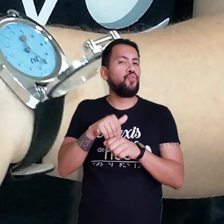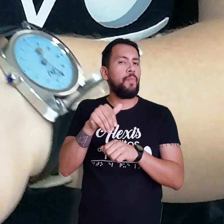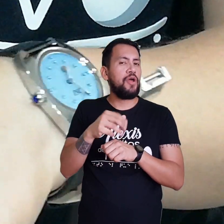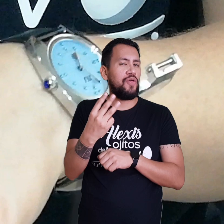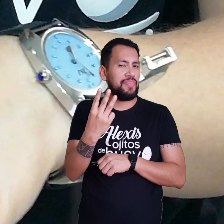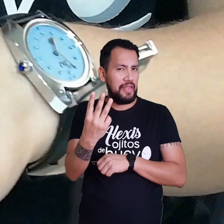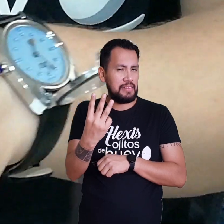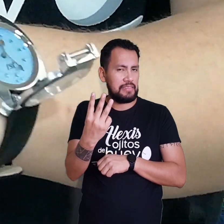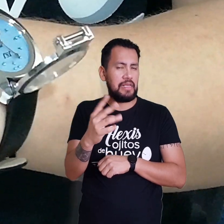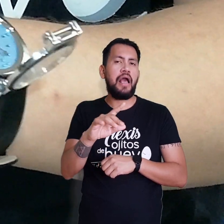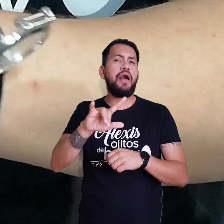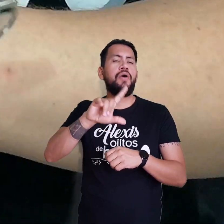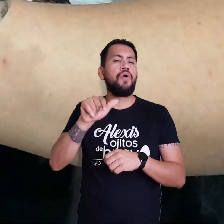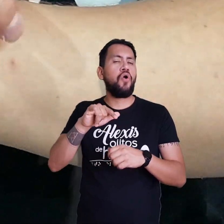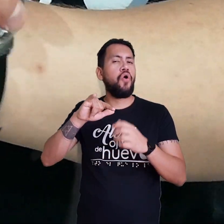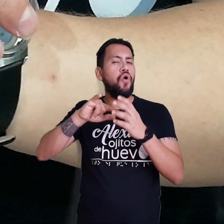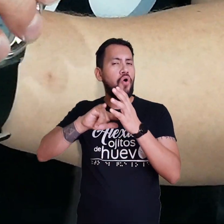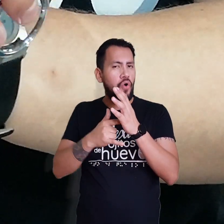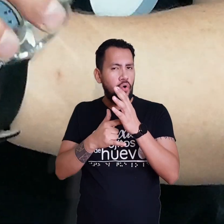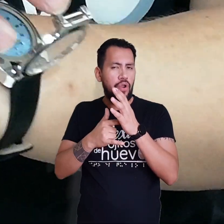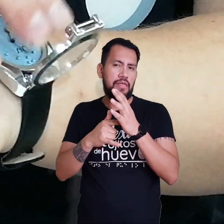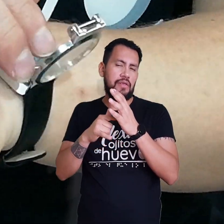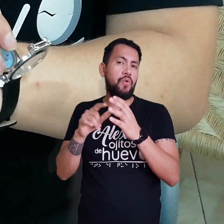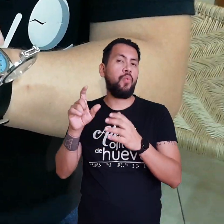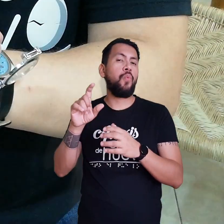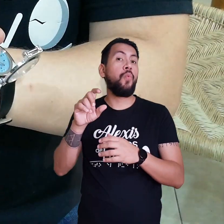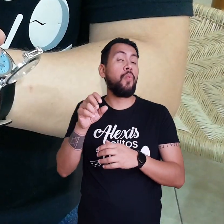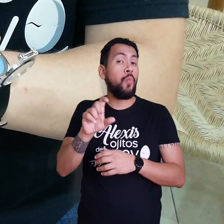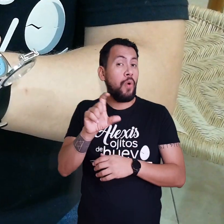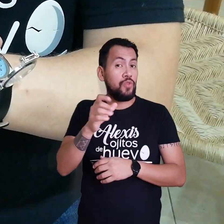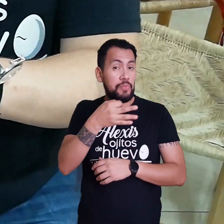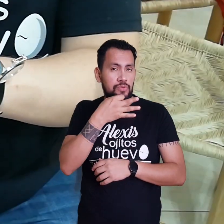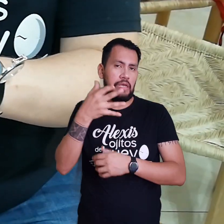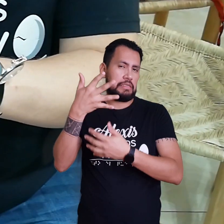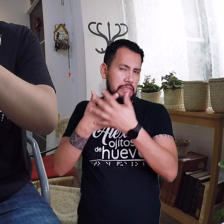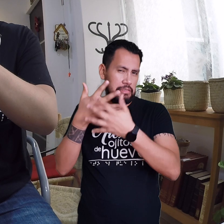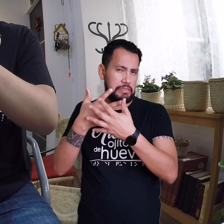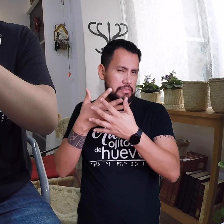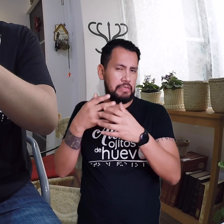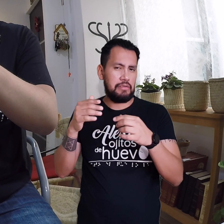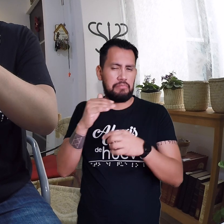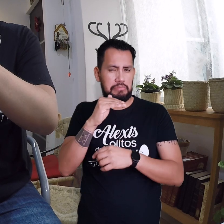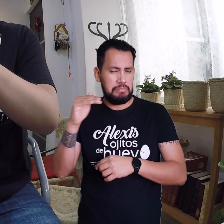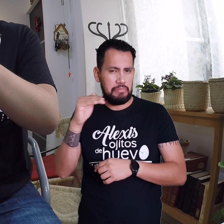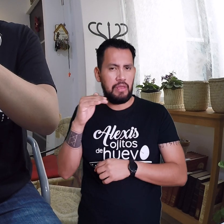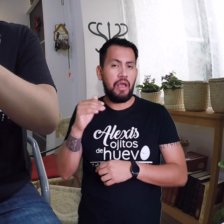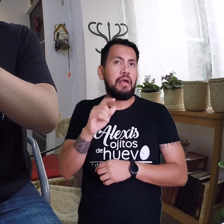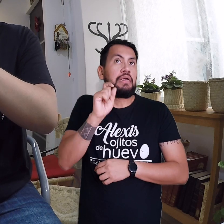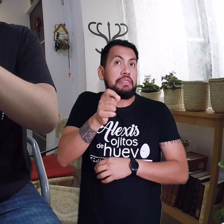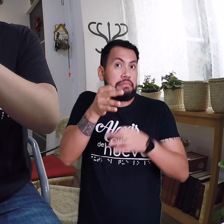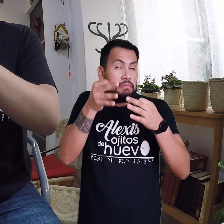los minutos Y con que entiendas las referencias No hay No hay No hay como que No hay pierde ¿No? Es un reloj en braille Bastante útil Si quieren